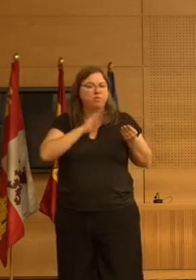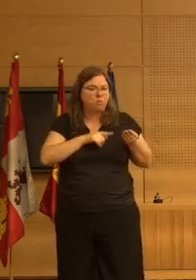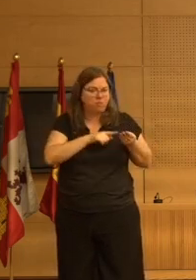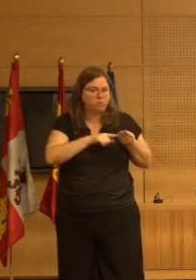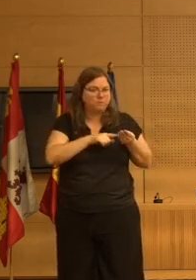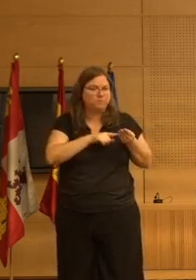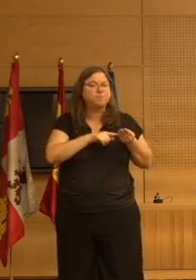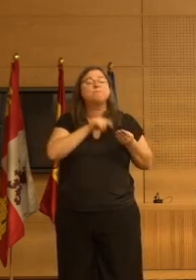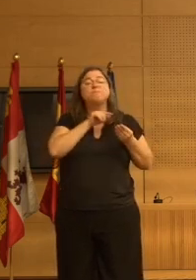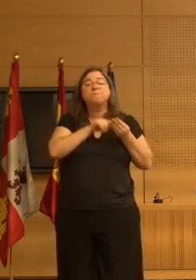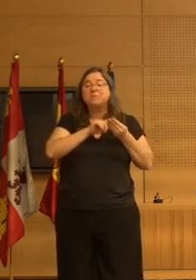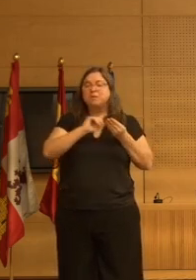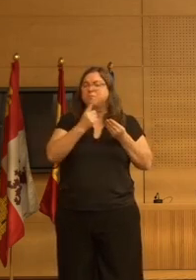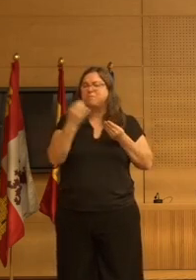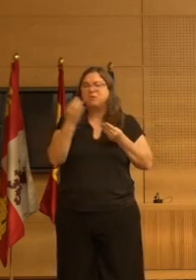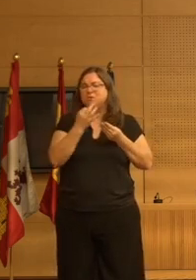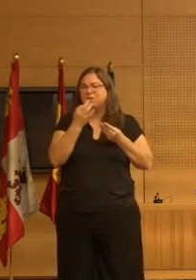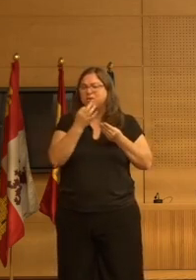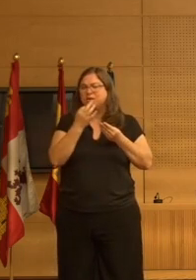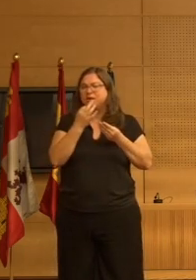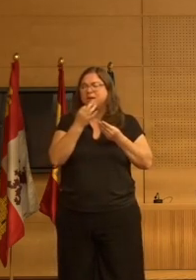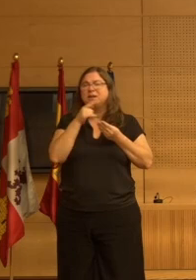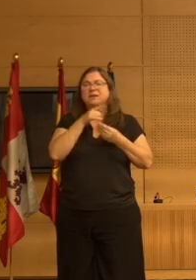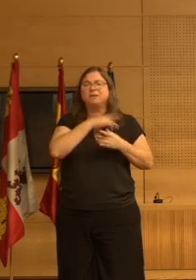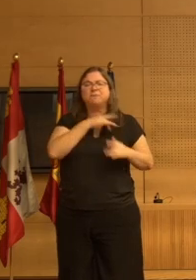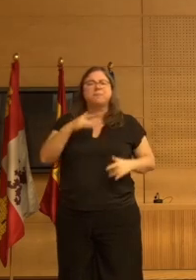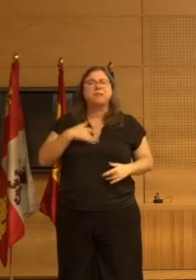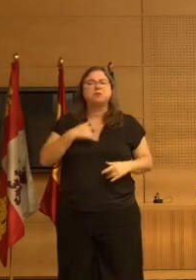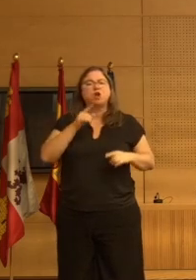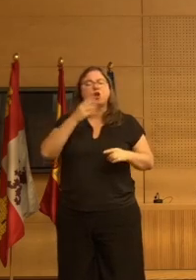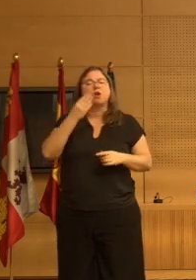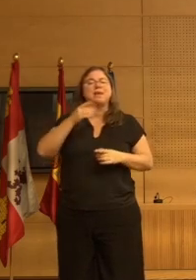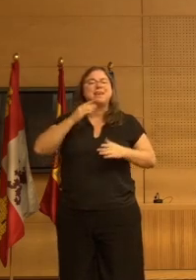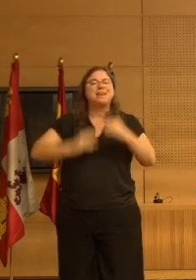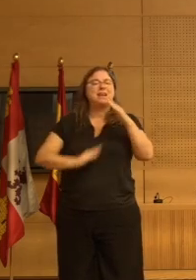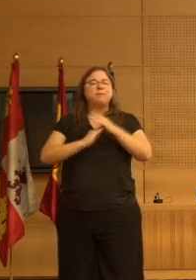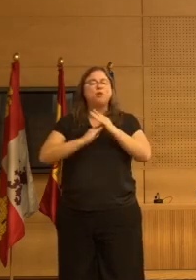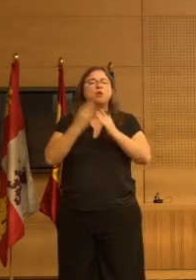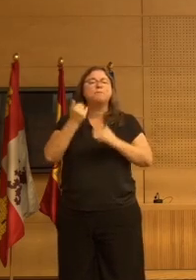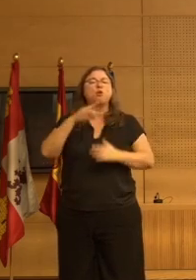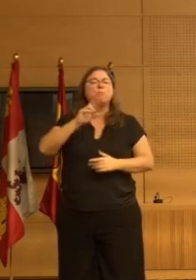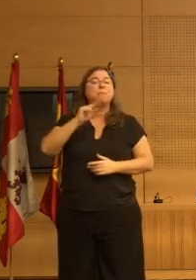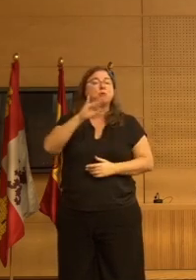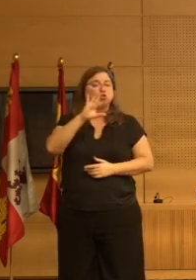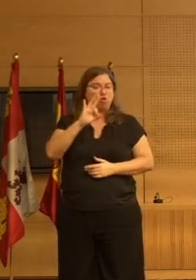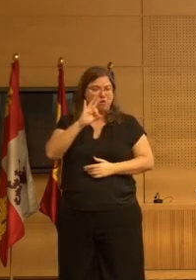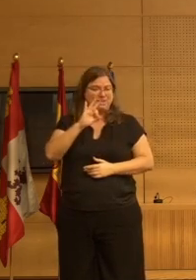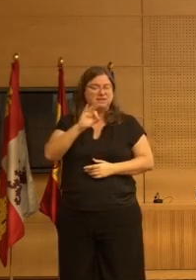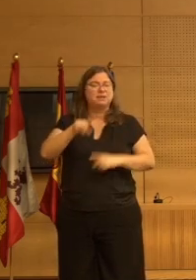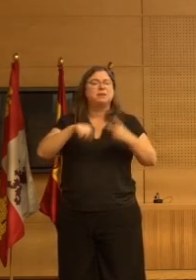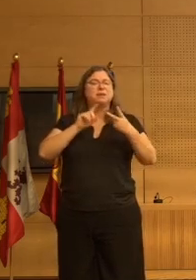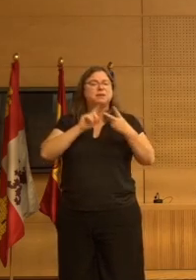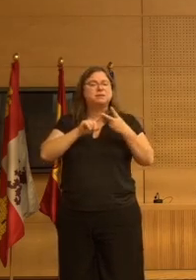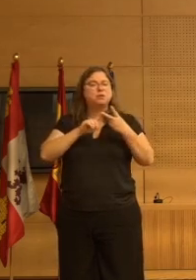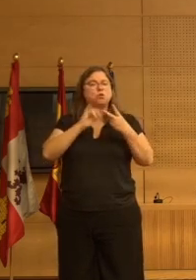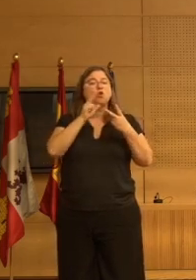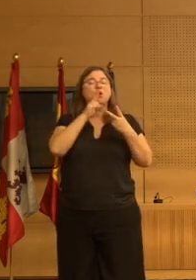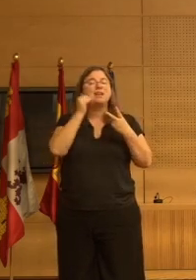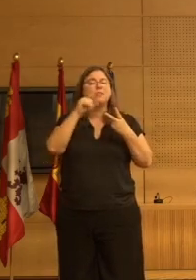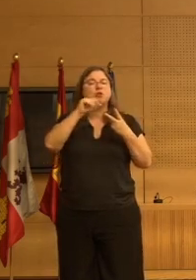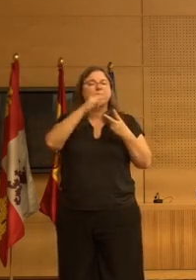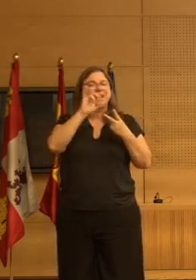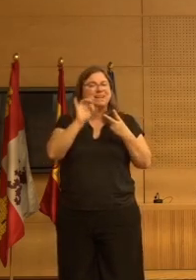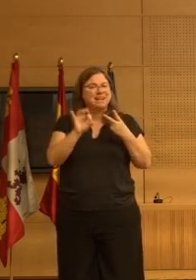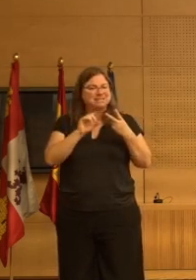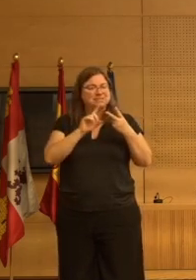inapropiados y ven que en primer lugar están los inhibidores de la bomba de protones pero en segundo lugar ya están las benzodiazepinas el 45%